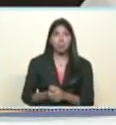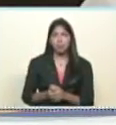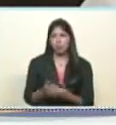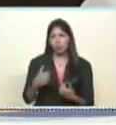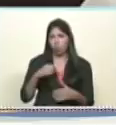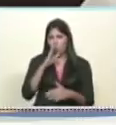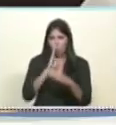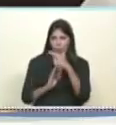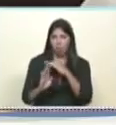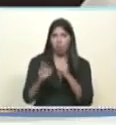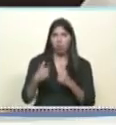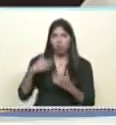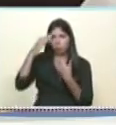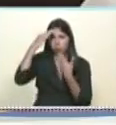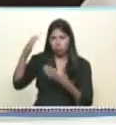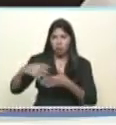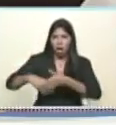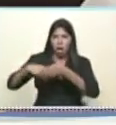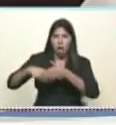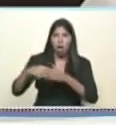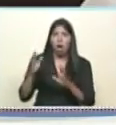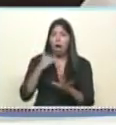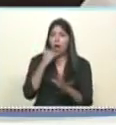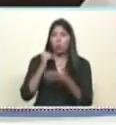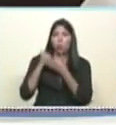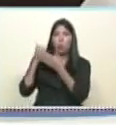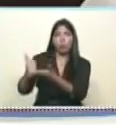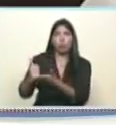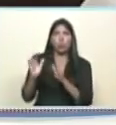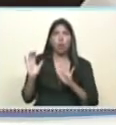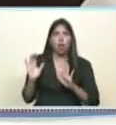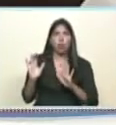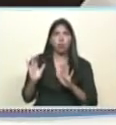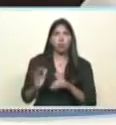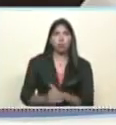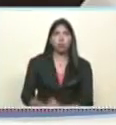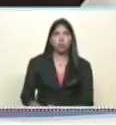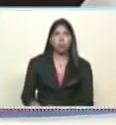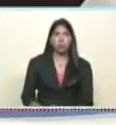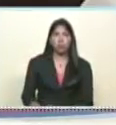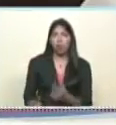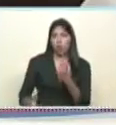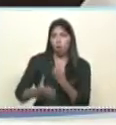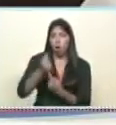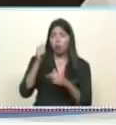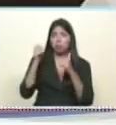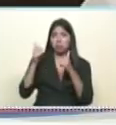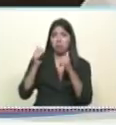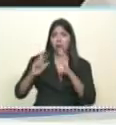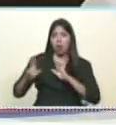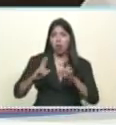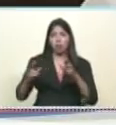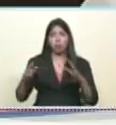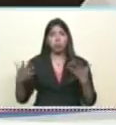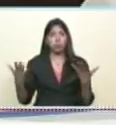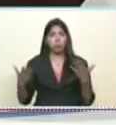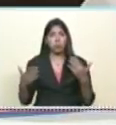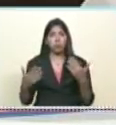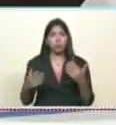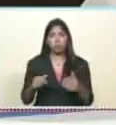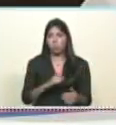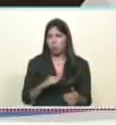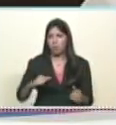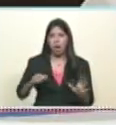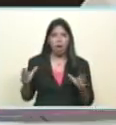humildemente saludamos y ayudamos para que eso fuera así en público, en